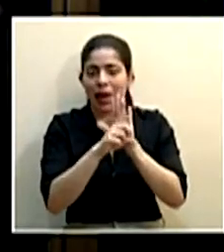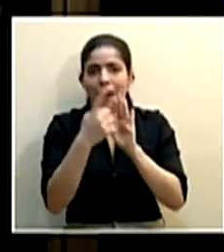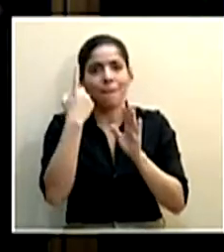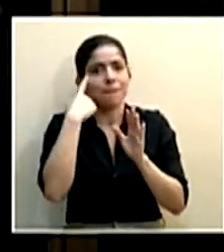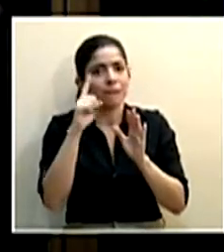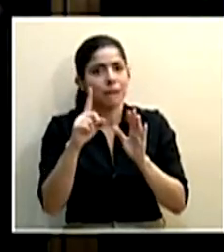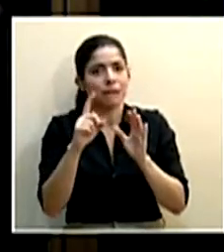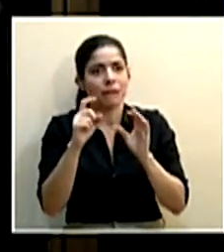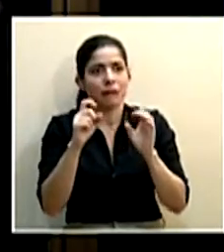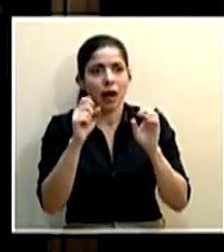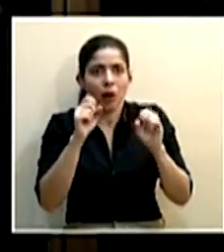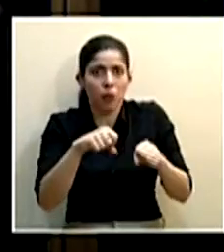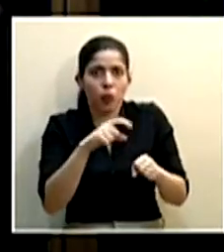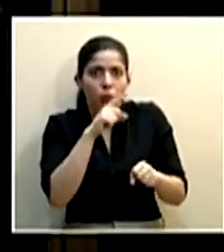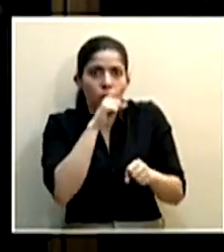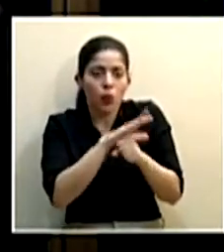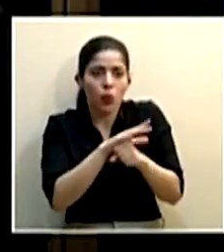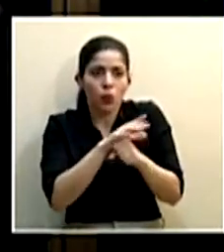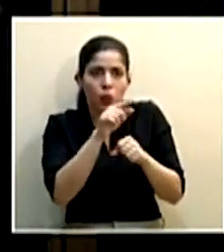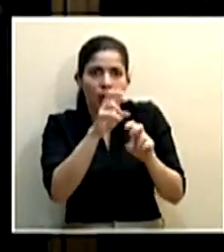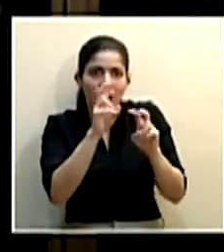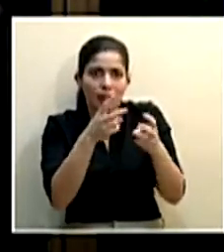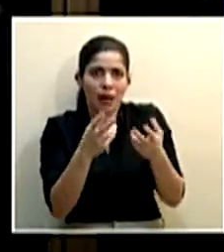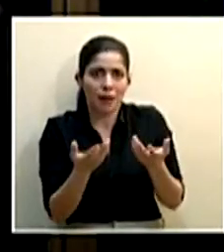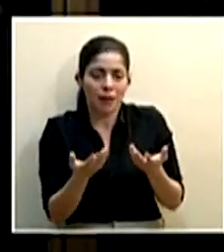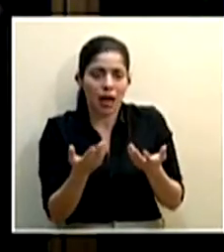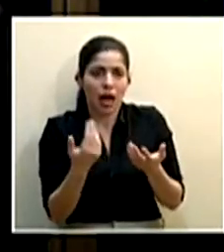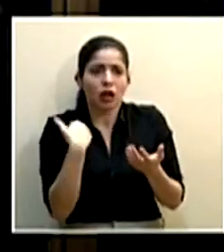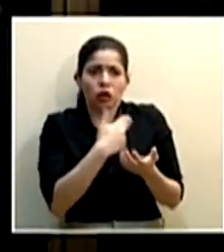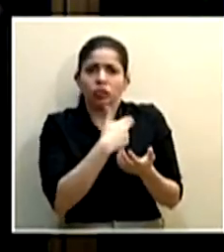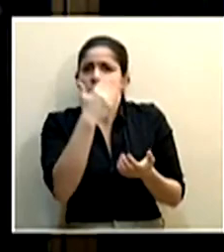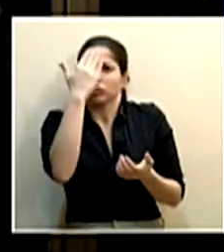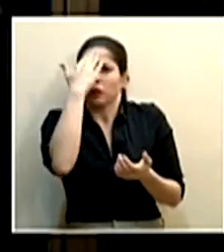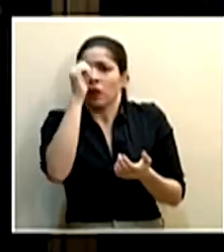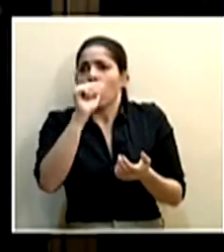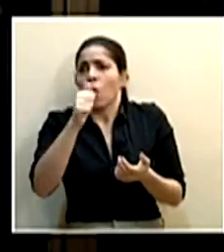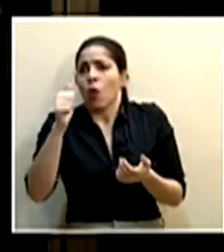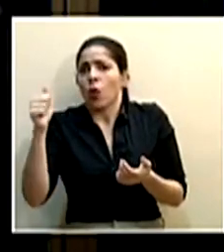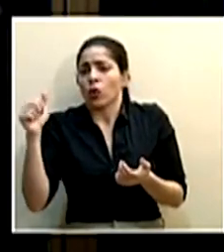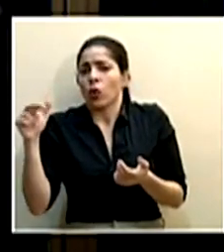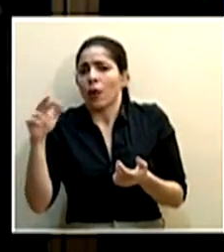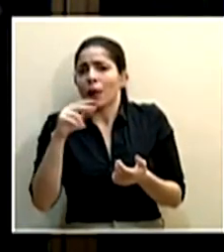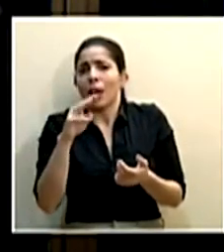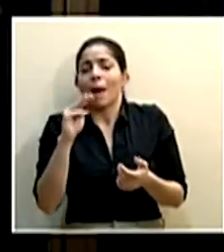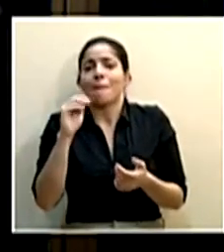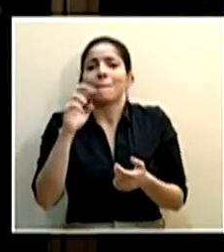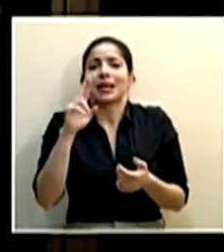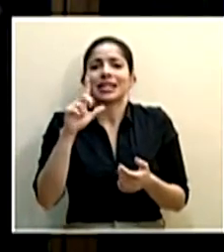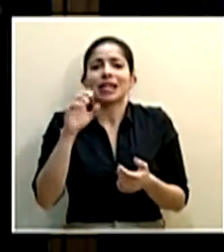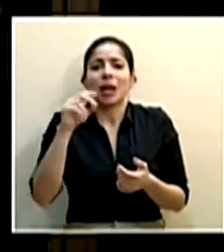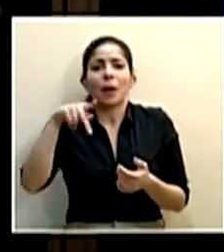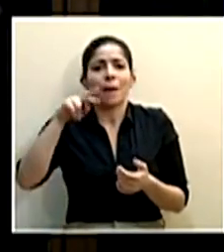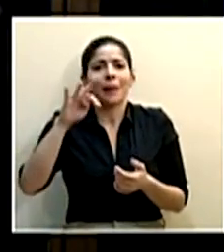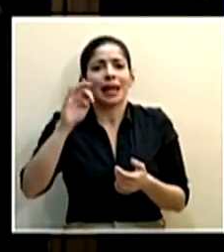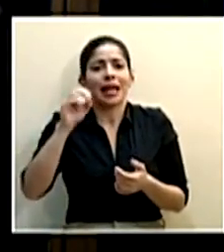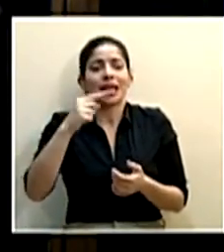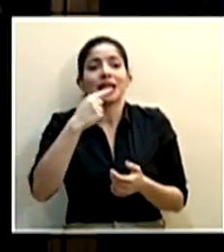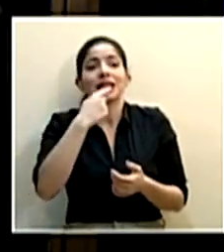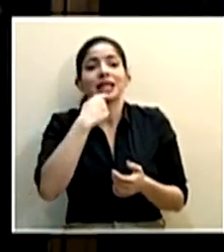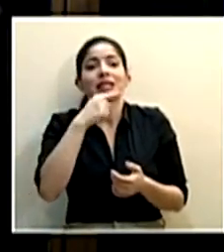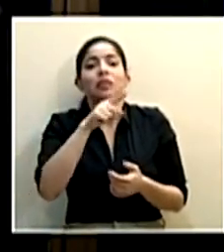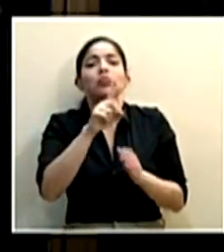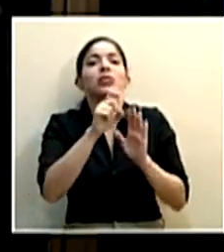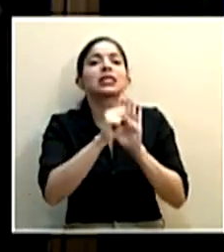cumplir con este tema? Sabemos que a otros colegas el señor Marcelo Prieto ha dicho que esto era un acto